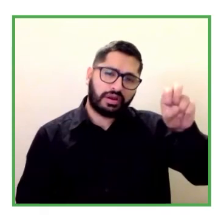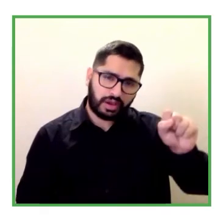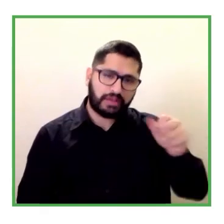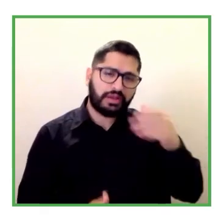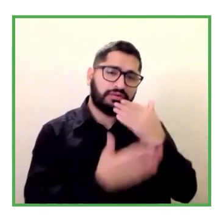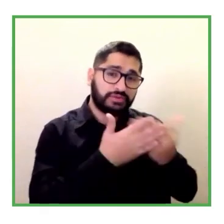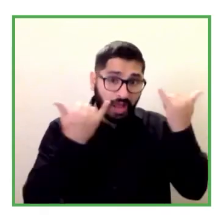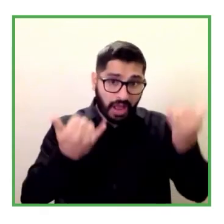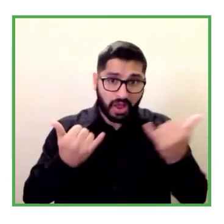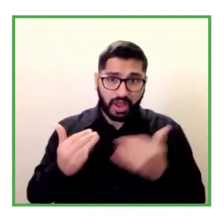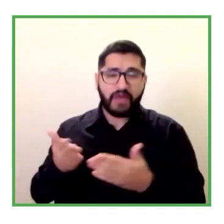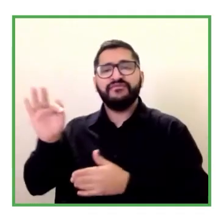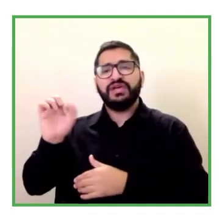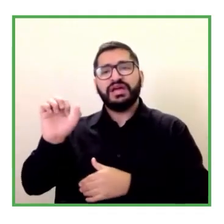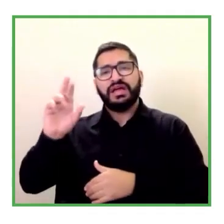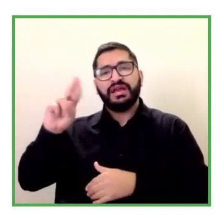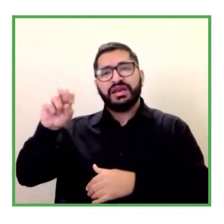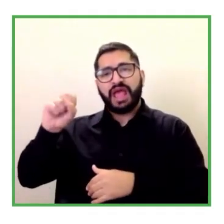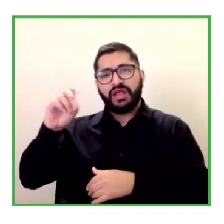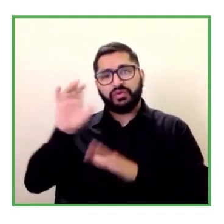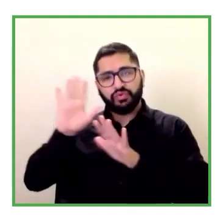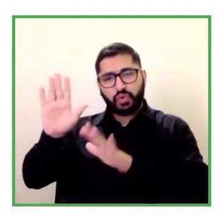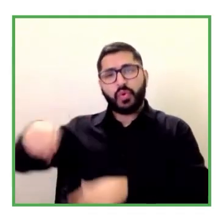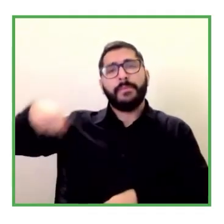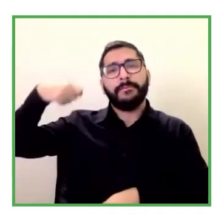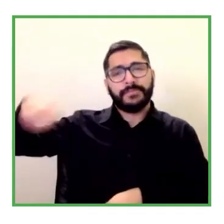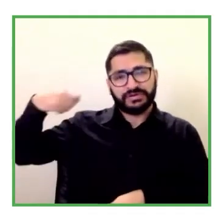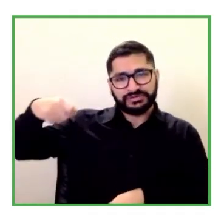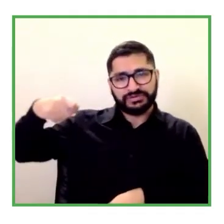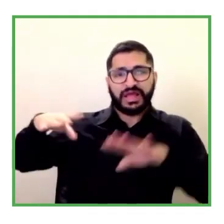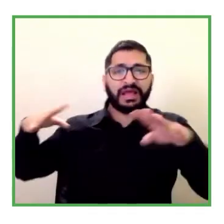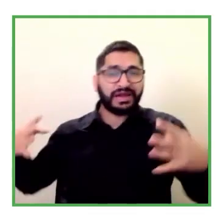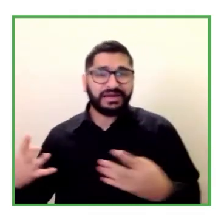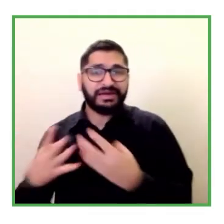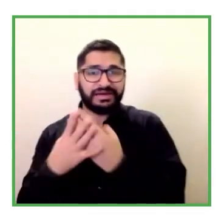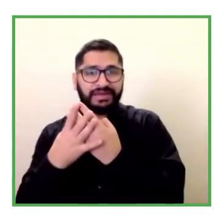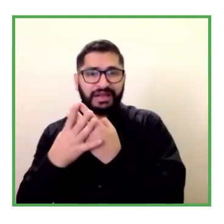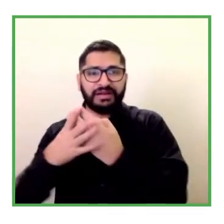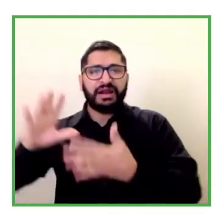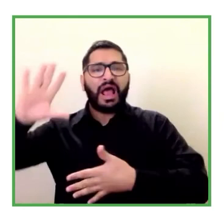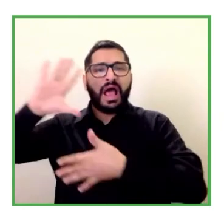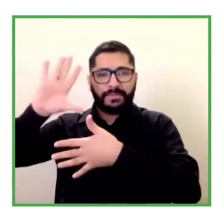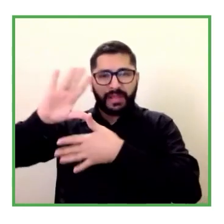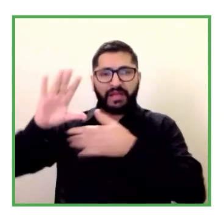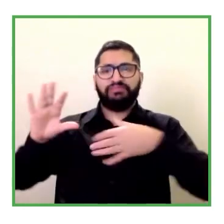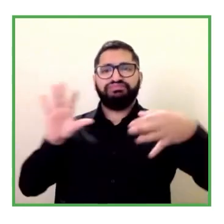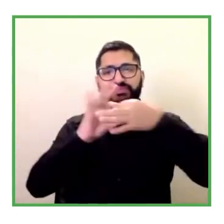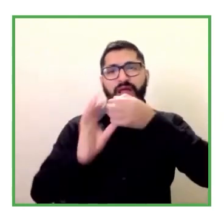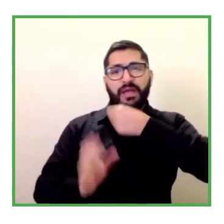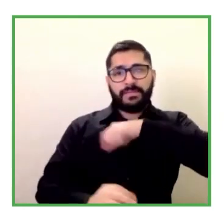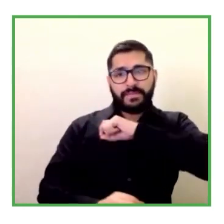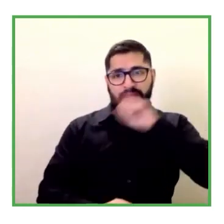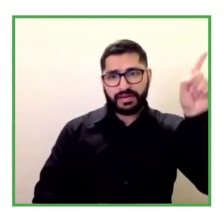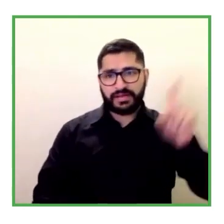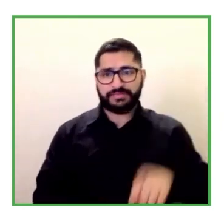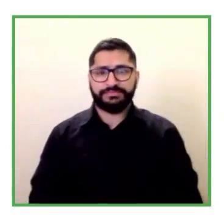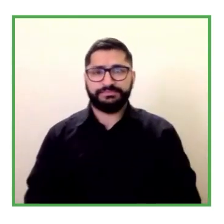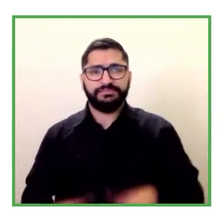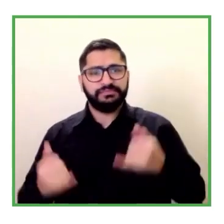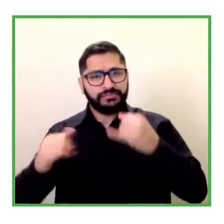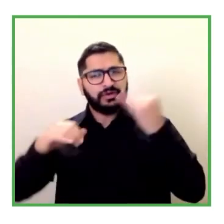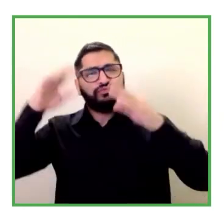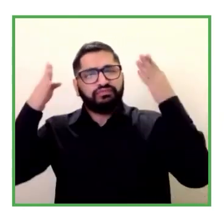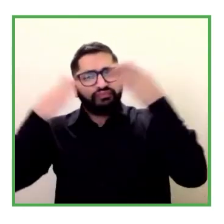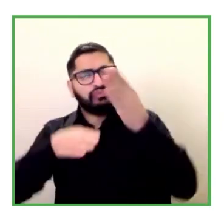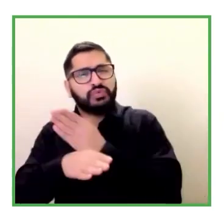ciberamericana de empresas inclusivas no sé si nos puedes contar un poquito más Fernando con más detalle en qué proyectos estáis trabajando ahora mismo